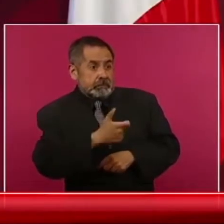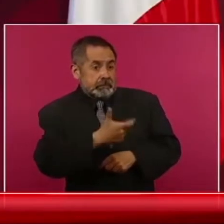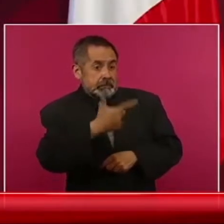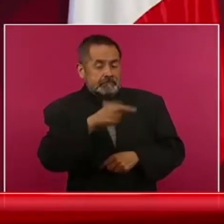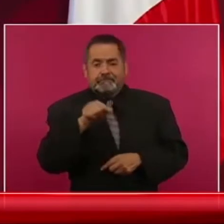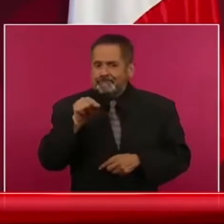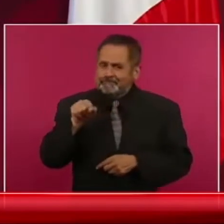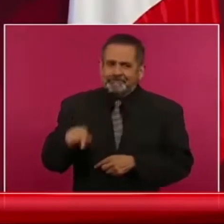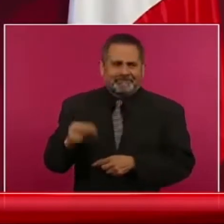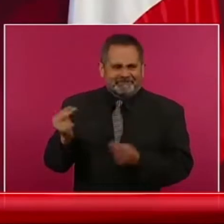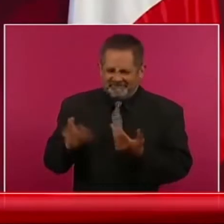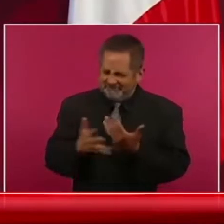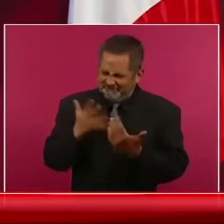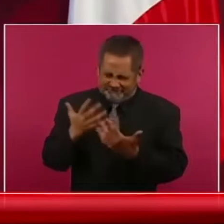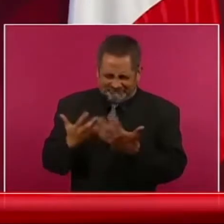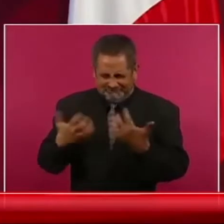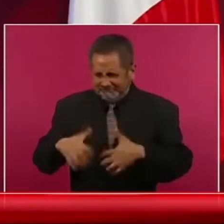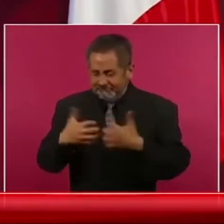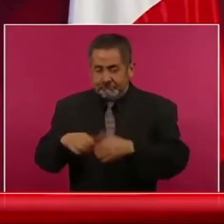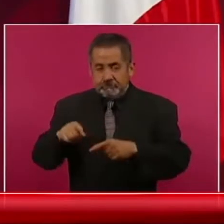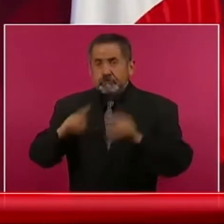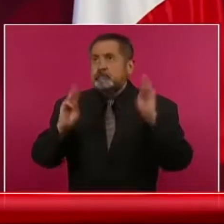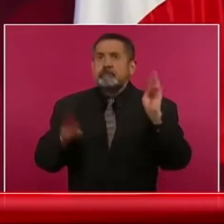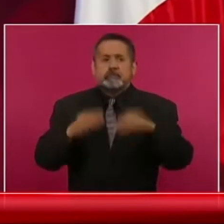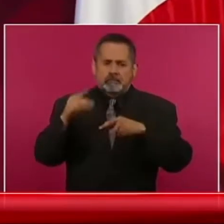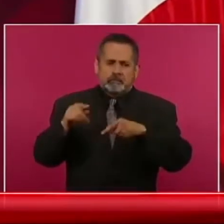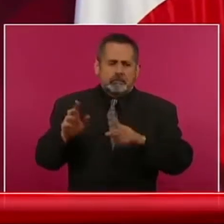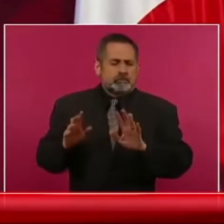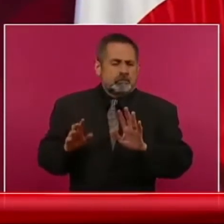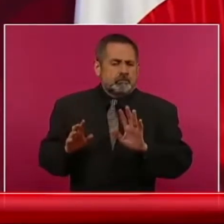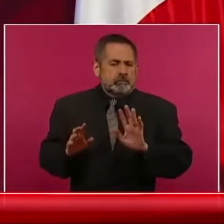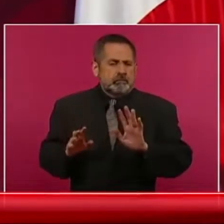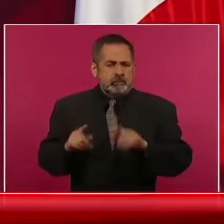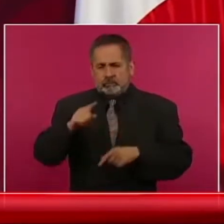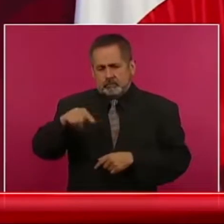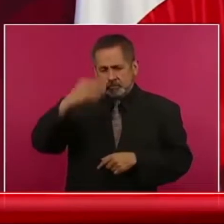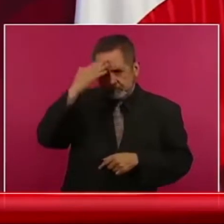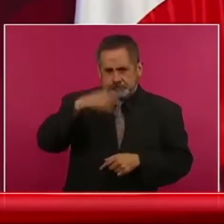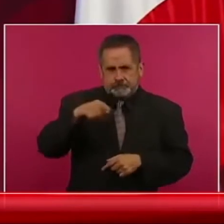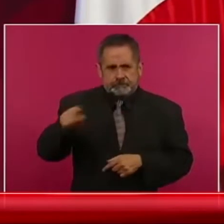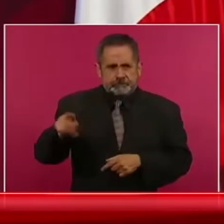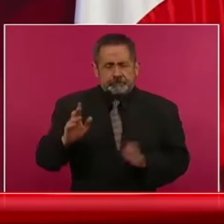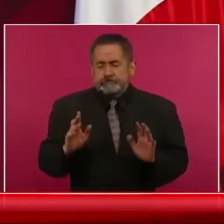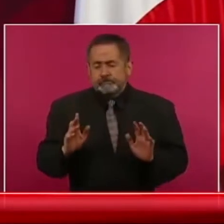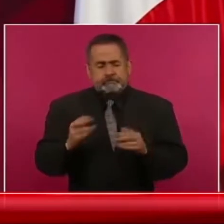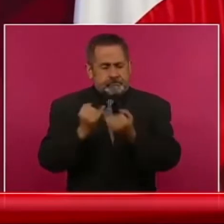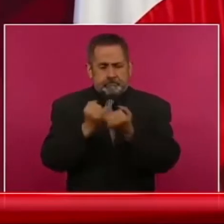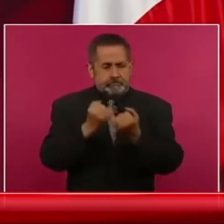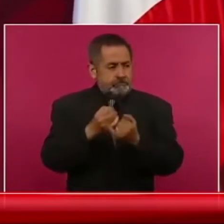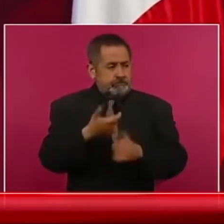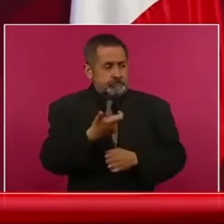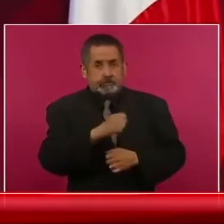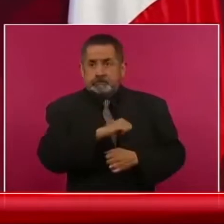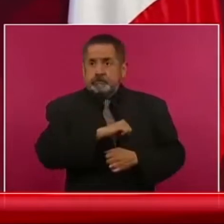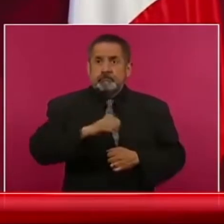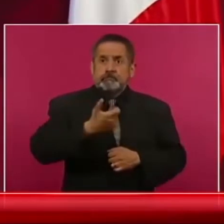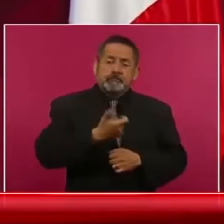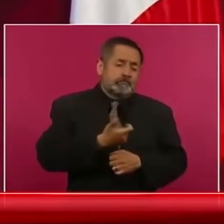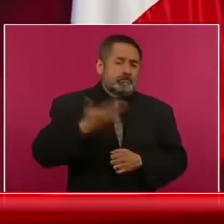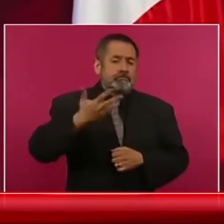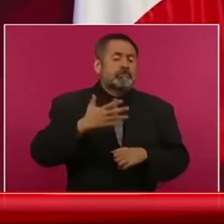en el mundo, porque como todos sabemos esto es un fenómeno mundial,